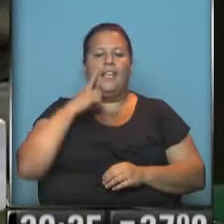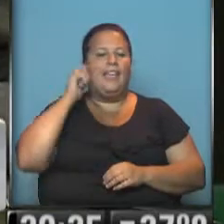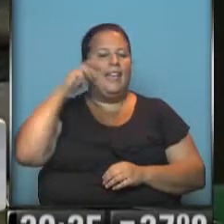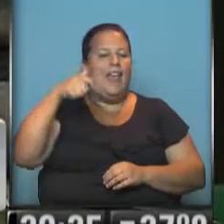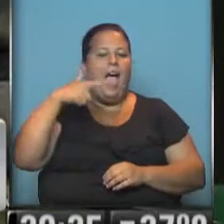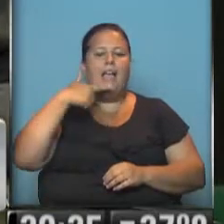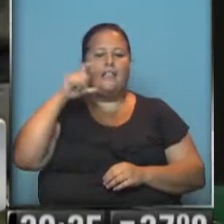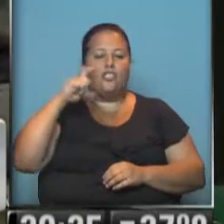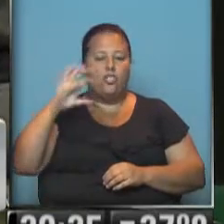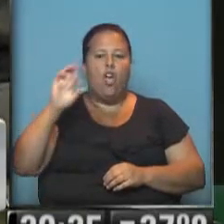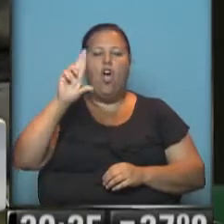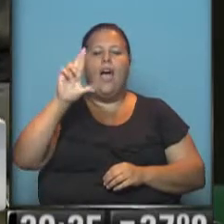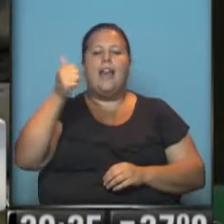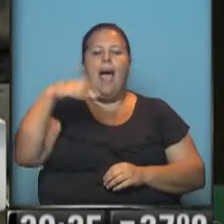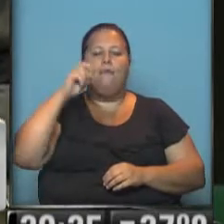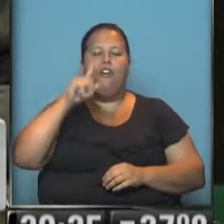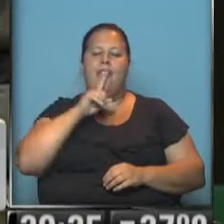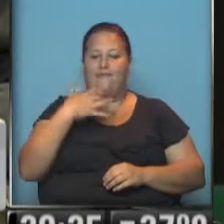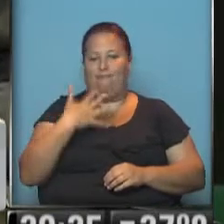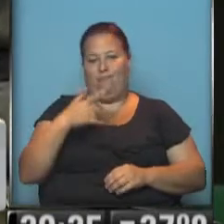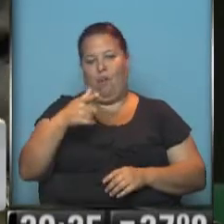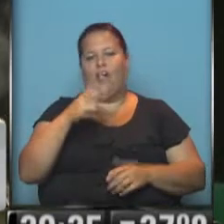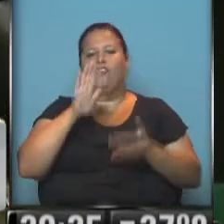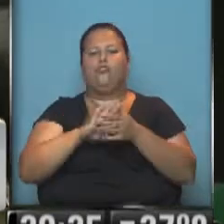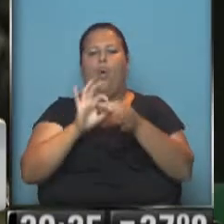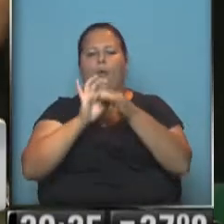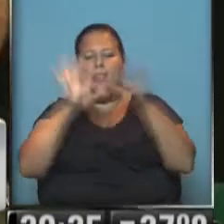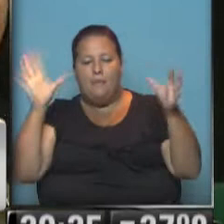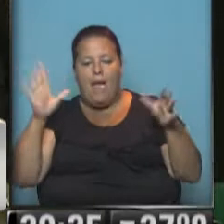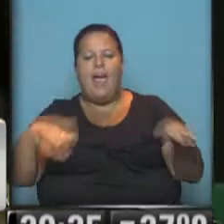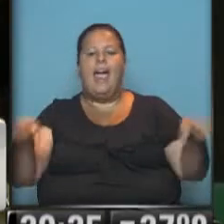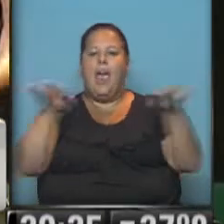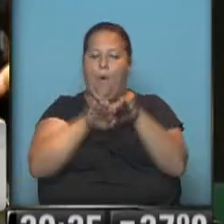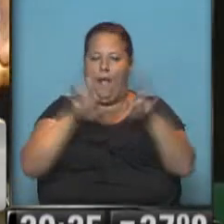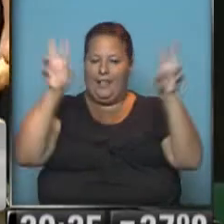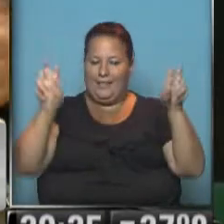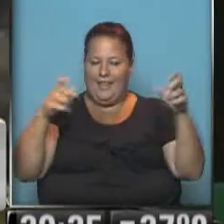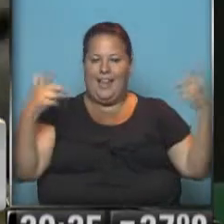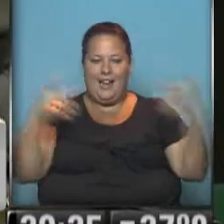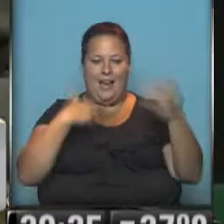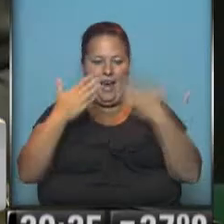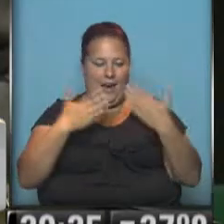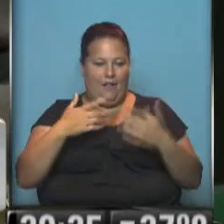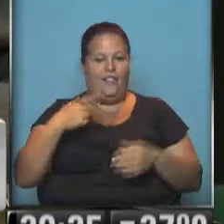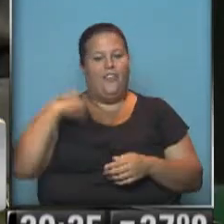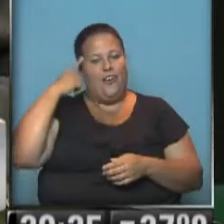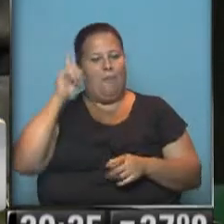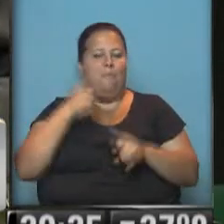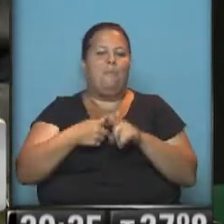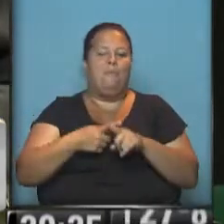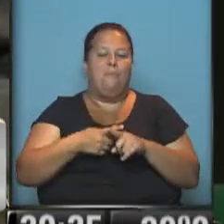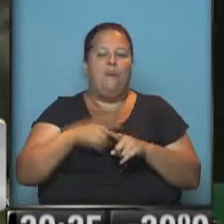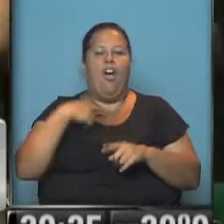Ramonet. A él me refería por el lujo, digo. Claro, Emancipación e Igualdad se llama este foro, sí. Descartaba que no era por